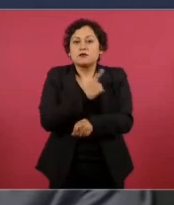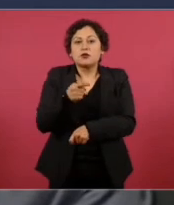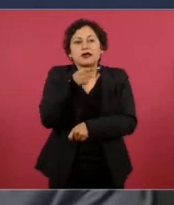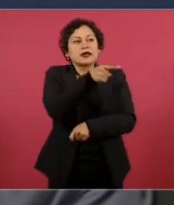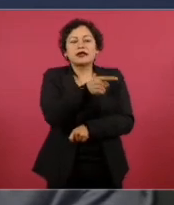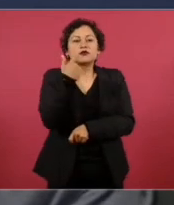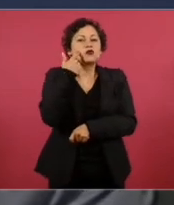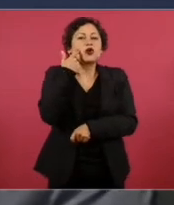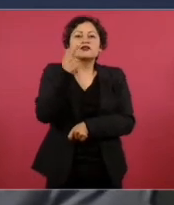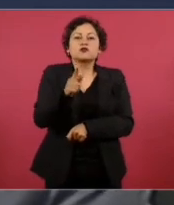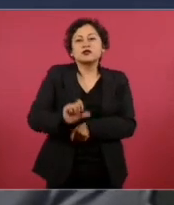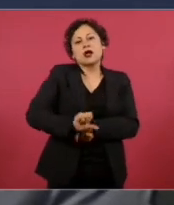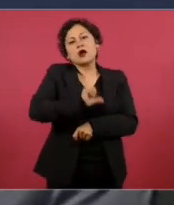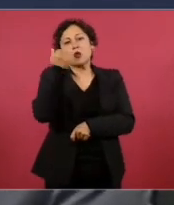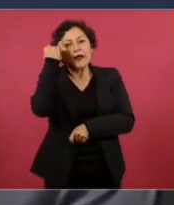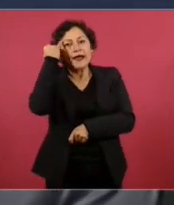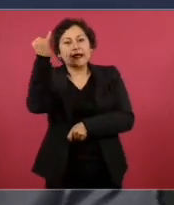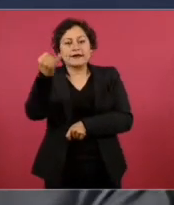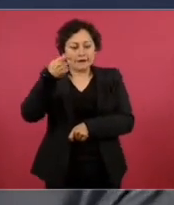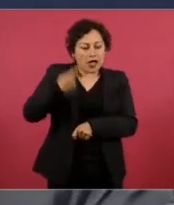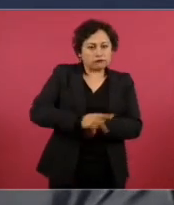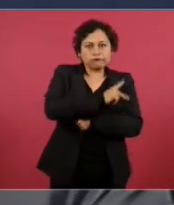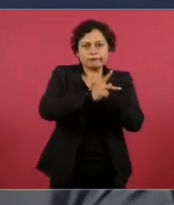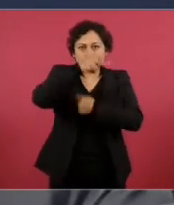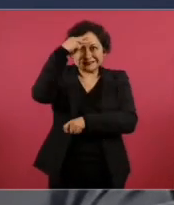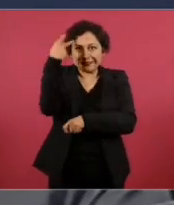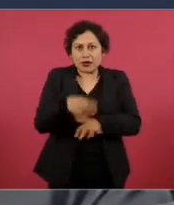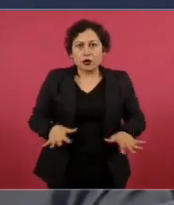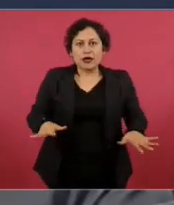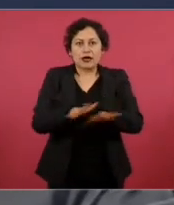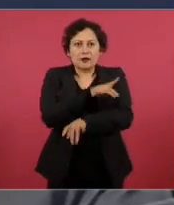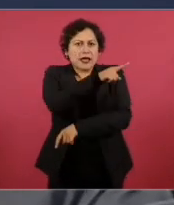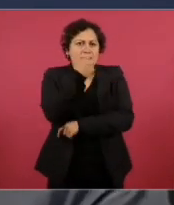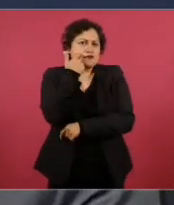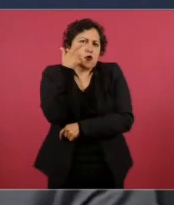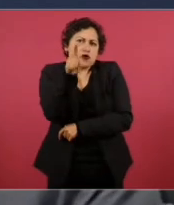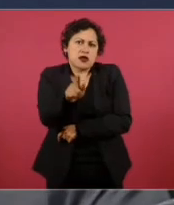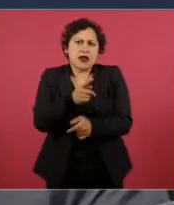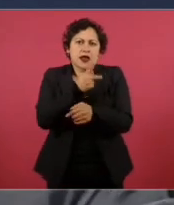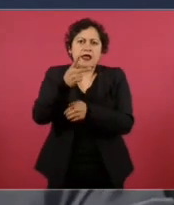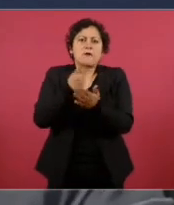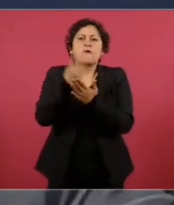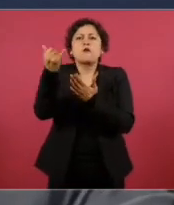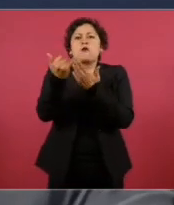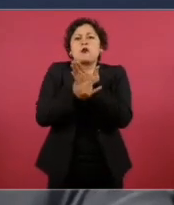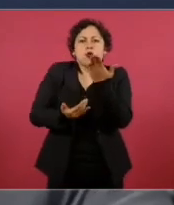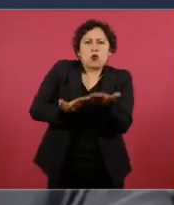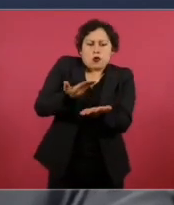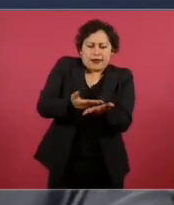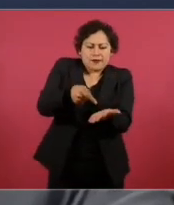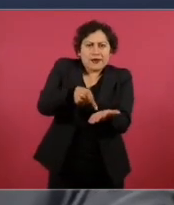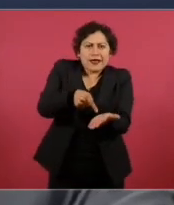alternativo de nación. Porque no quieren que salga adelante un proyecto que garantice más